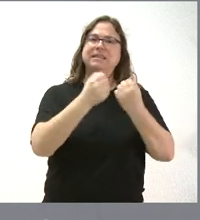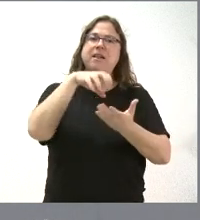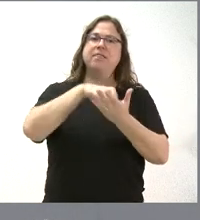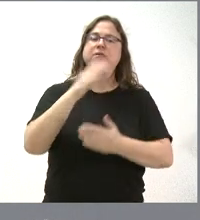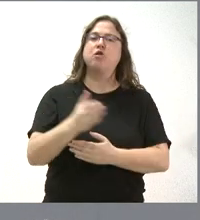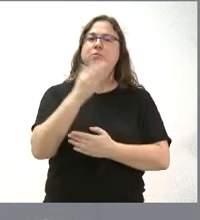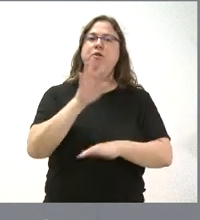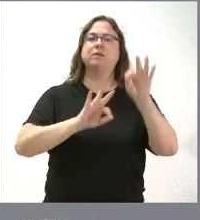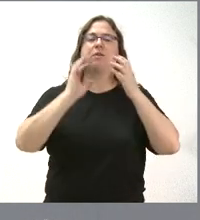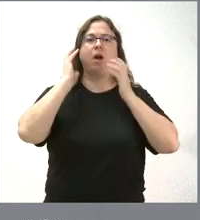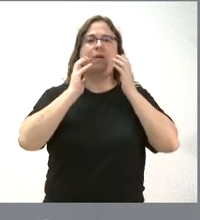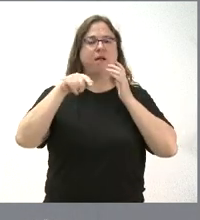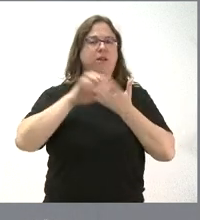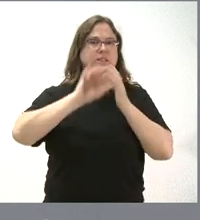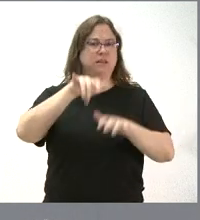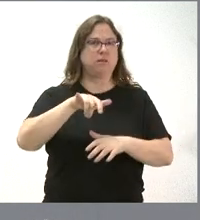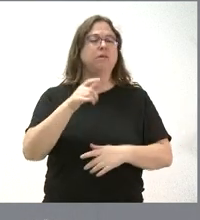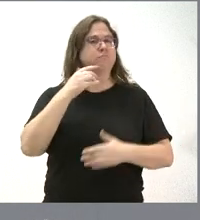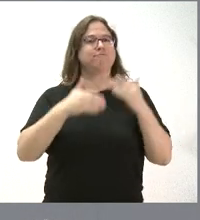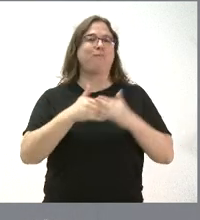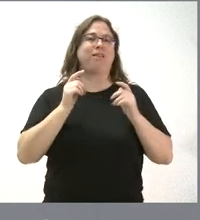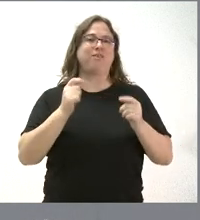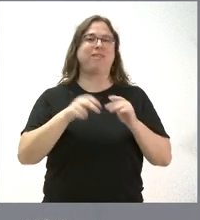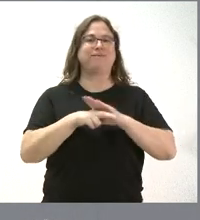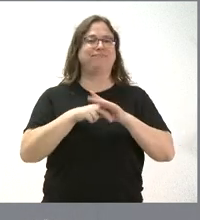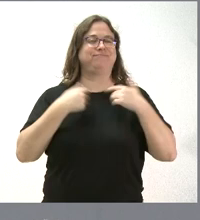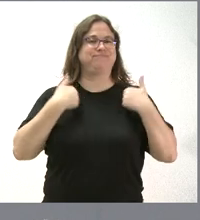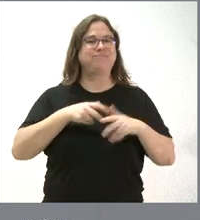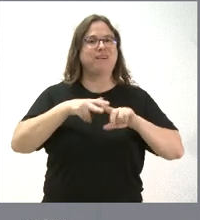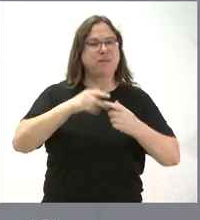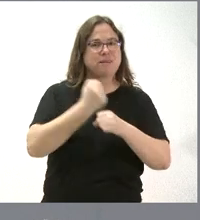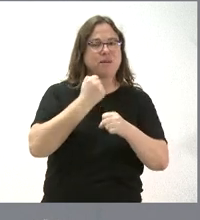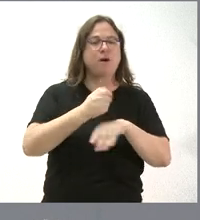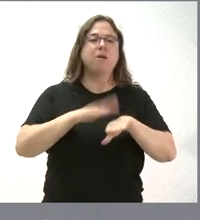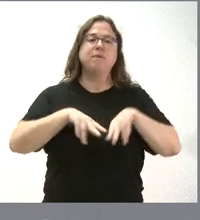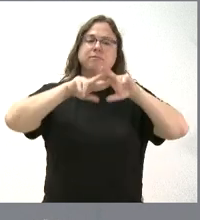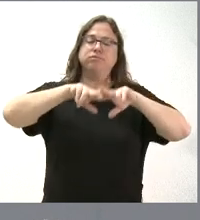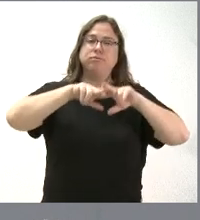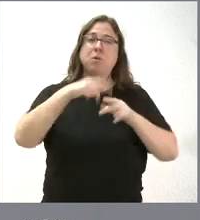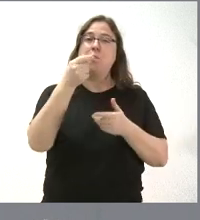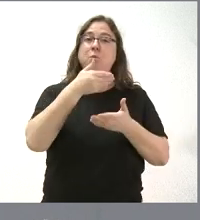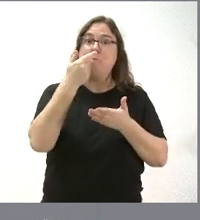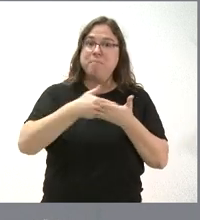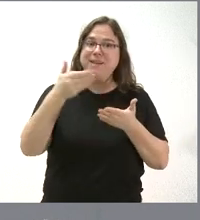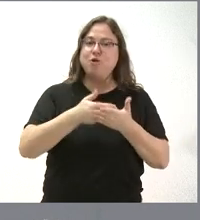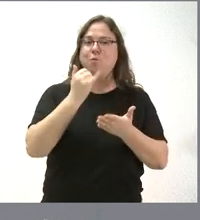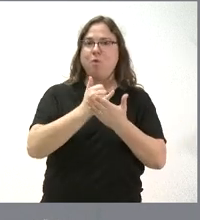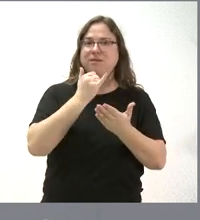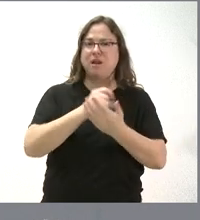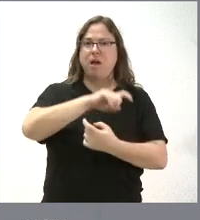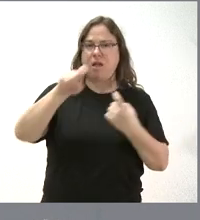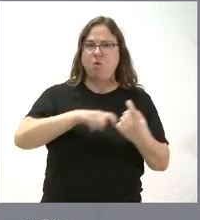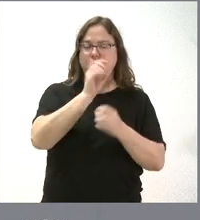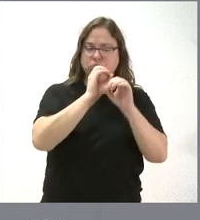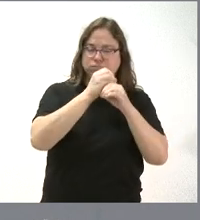Producción y Selección Animal de Castilla y León. Es modernizar el equipo de trabajo para poder asegurar el análisis del millón de muestras que se procesan cada año en este